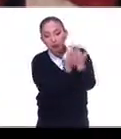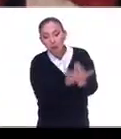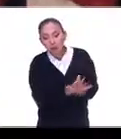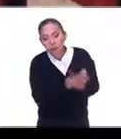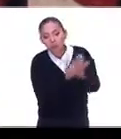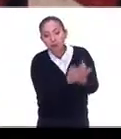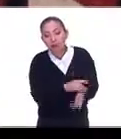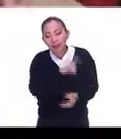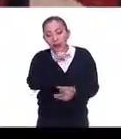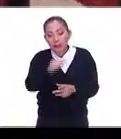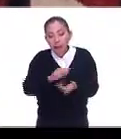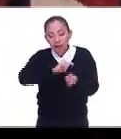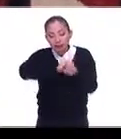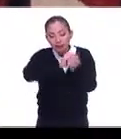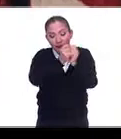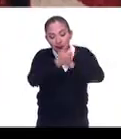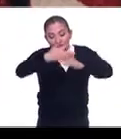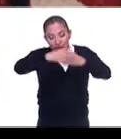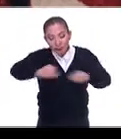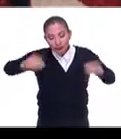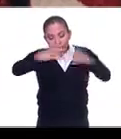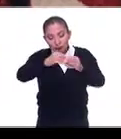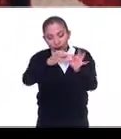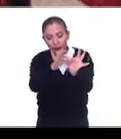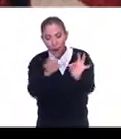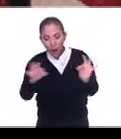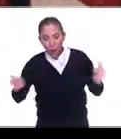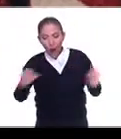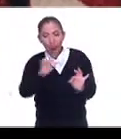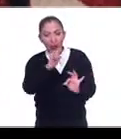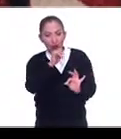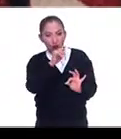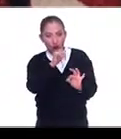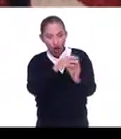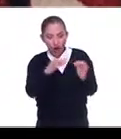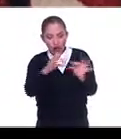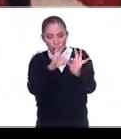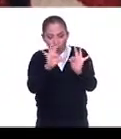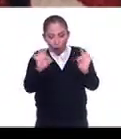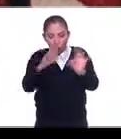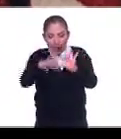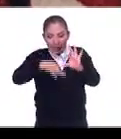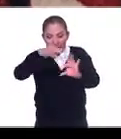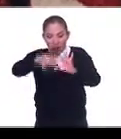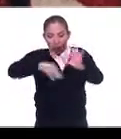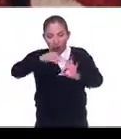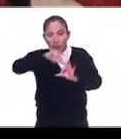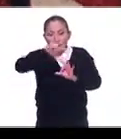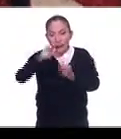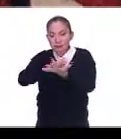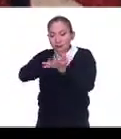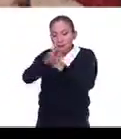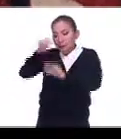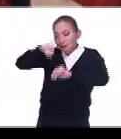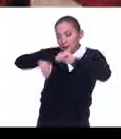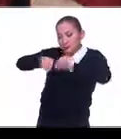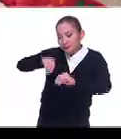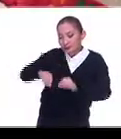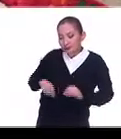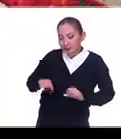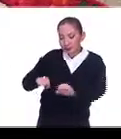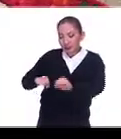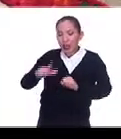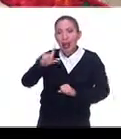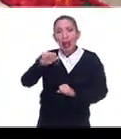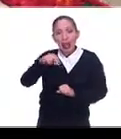un proceso de transformación del algodón en hilo, y luego incorporarlo. Tiene